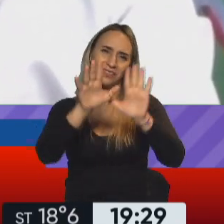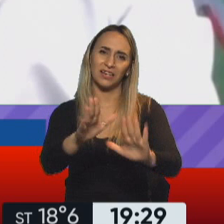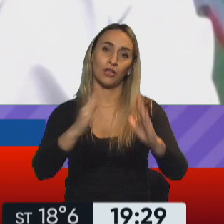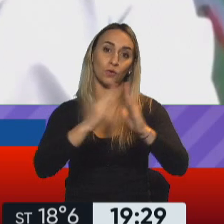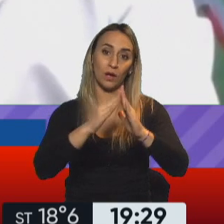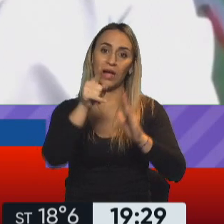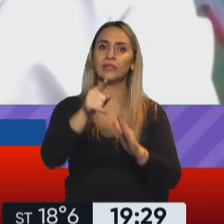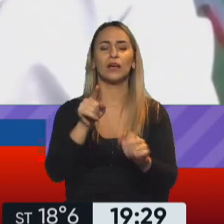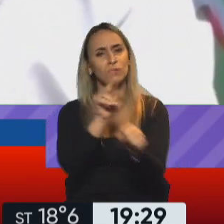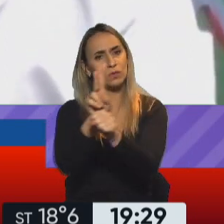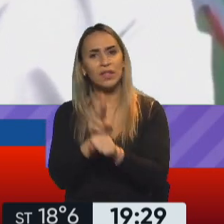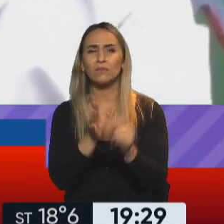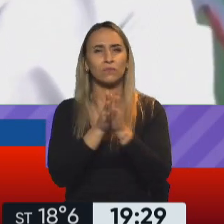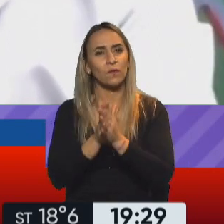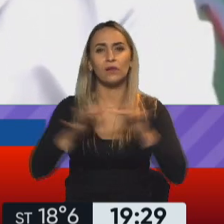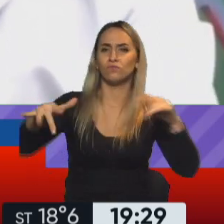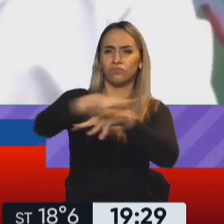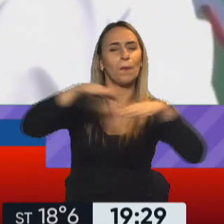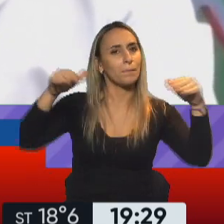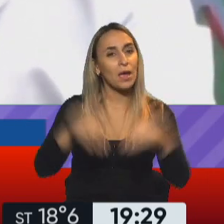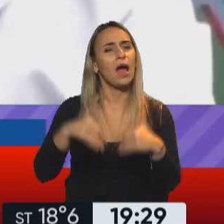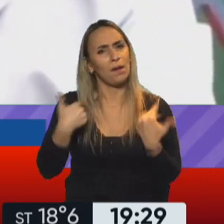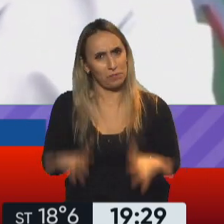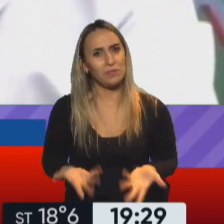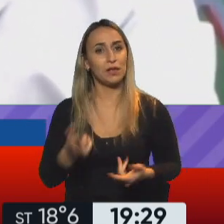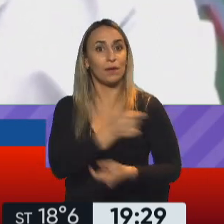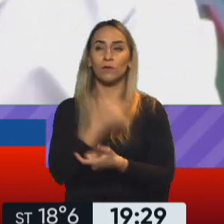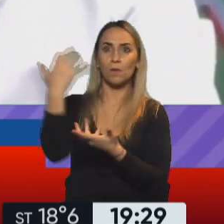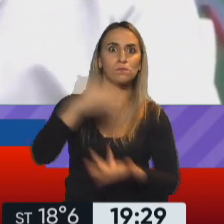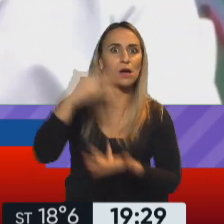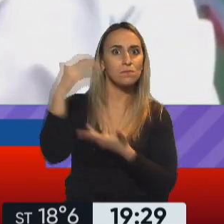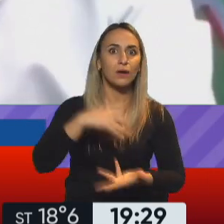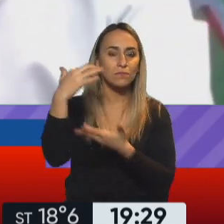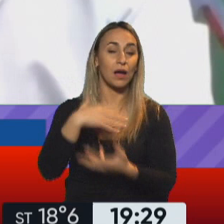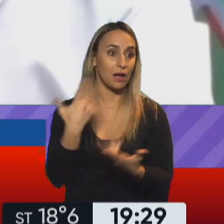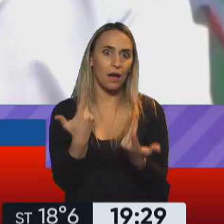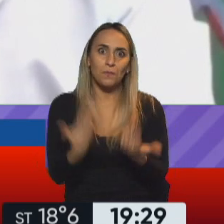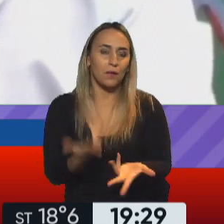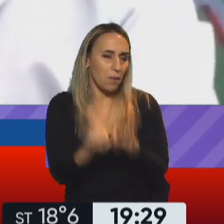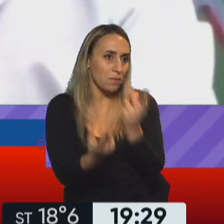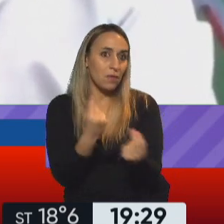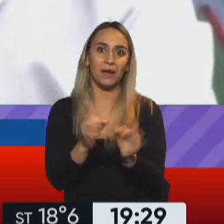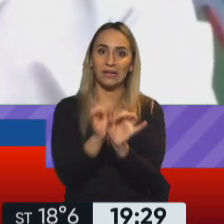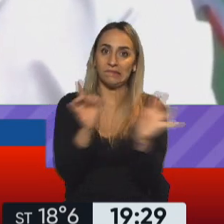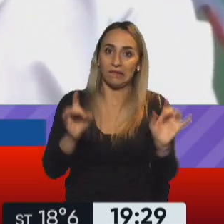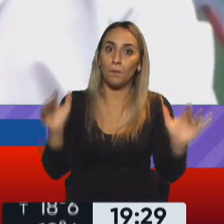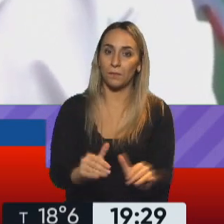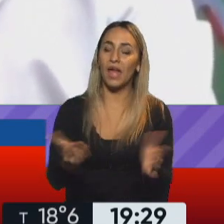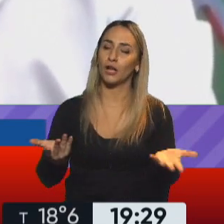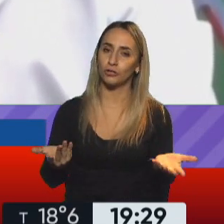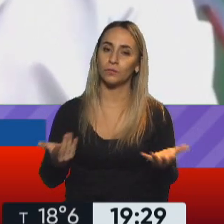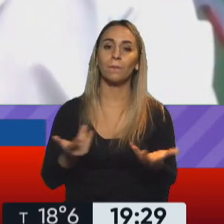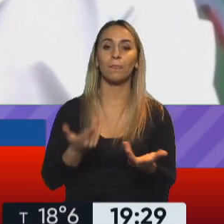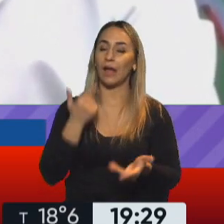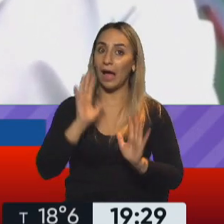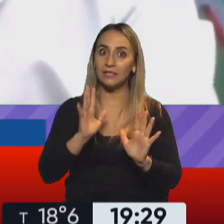cuidémonos, bajemos la circulación, aprovechemos que están llegando muchas vacunas para no contagiarnos en estos últimos días, antes de avanzar con cientos de